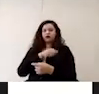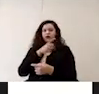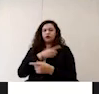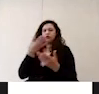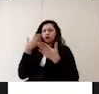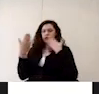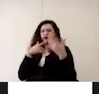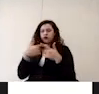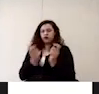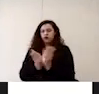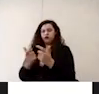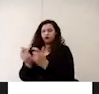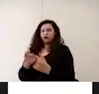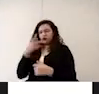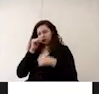de cada grupo